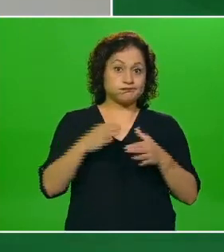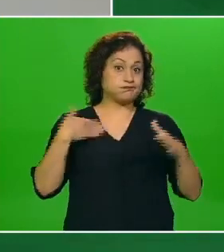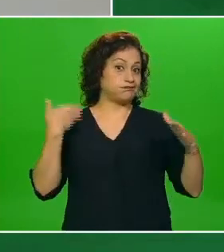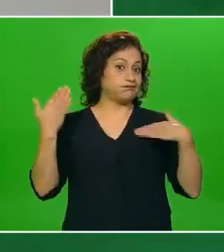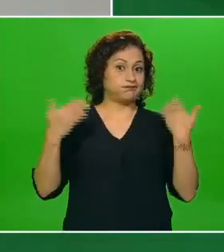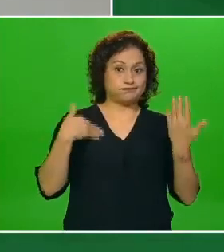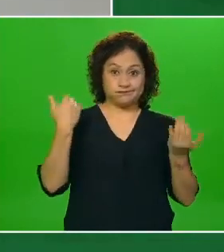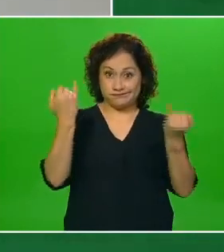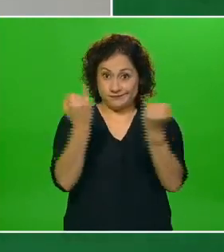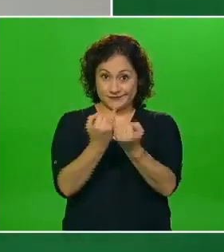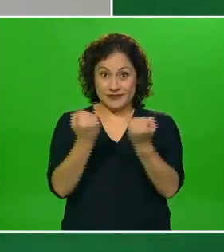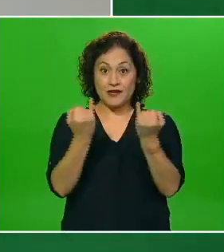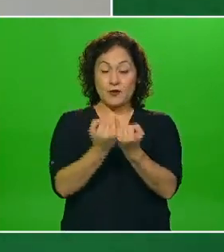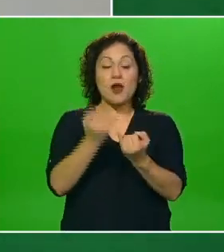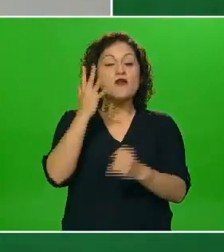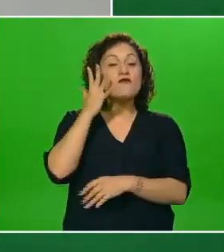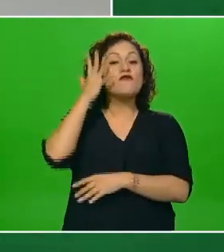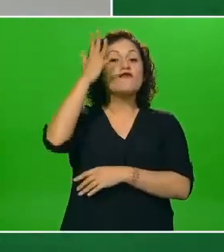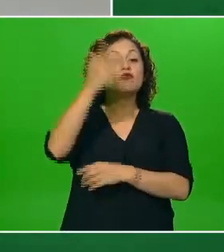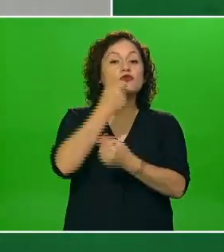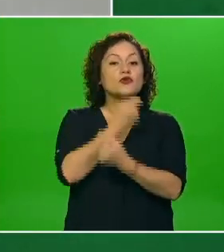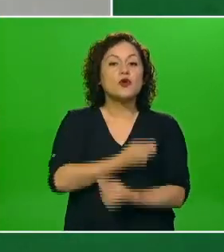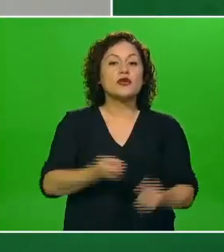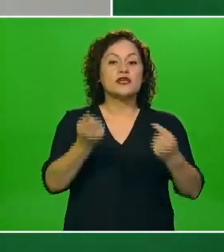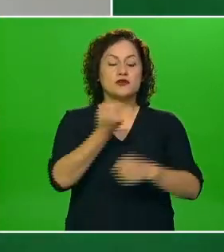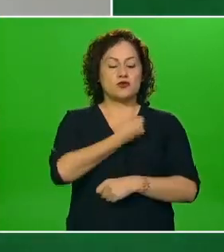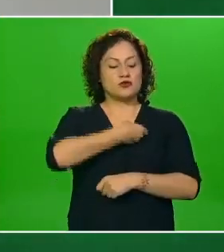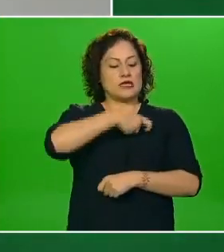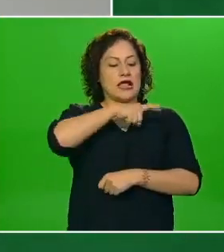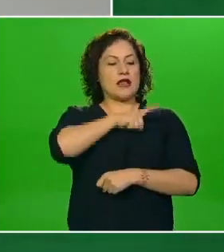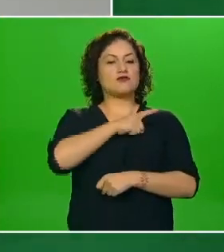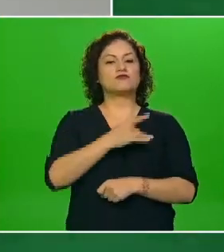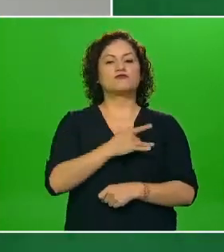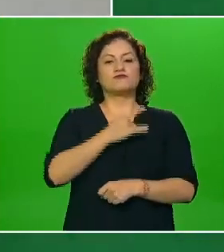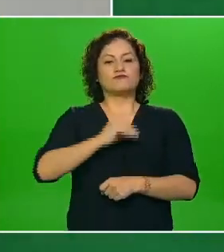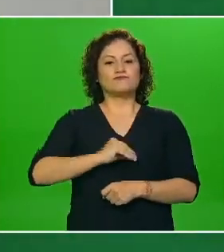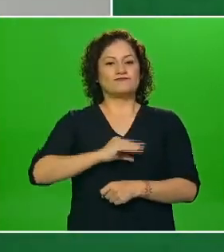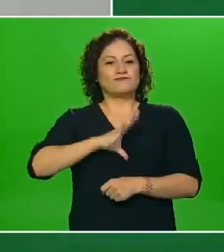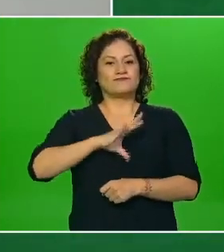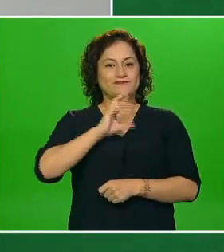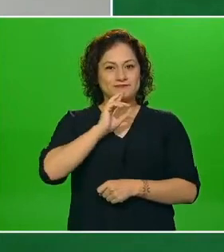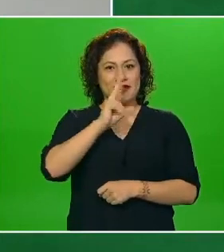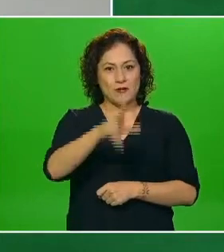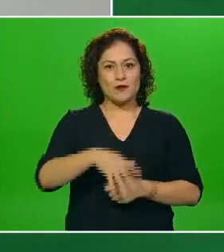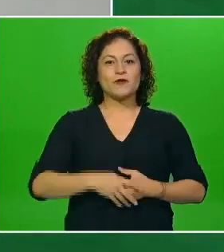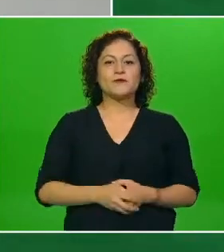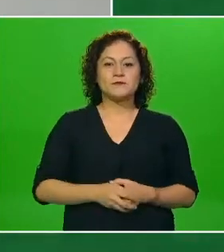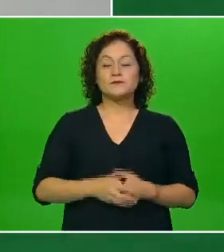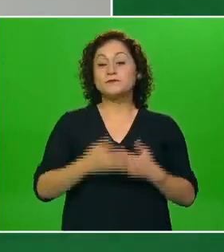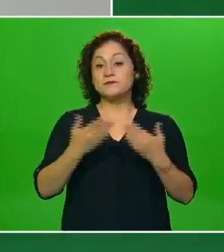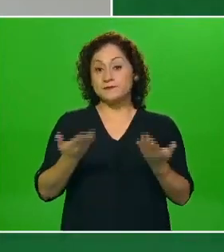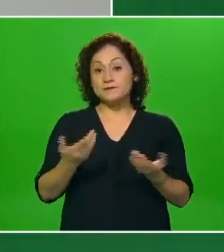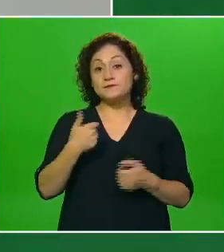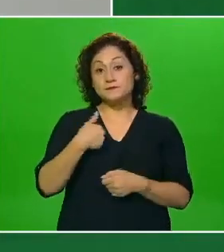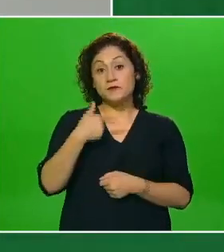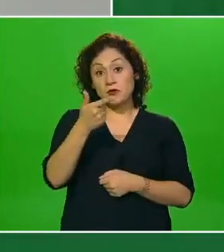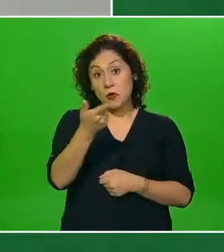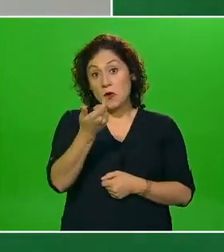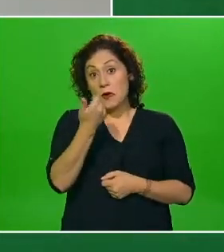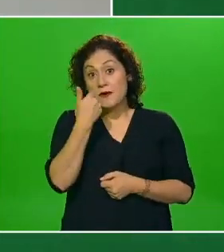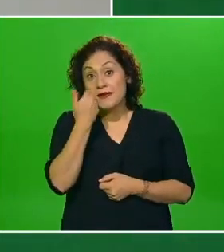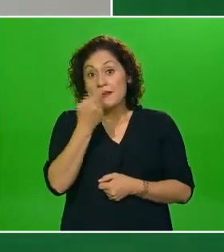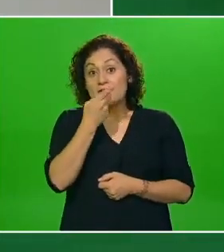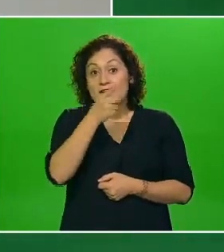futuro de estos niños y niñas siempre que sea posible les invito a participar todas y todos en la